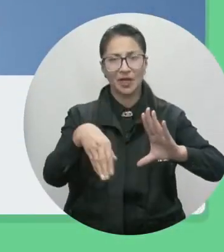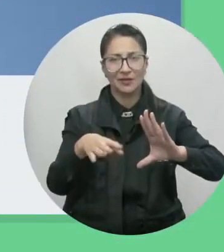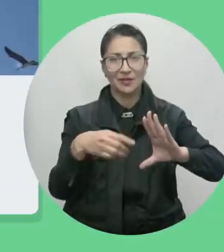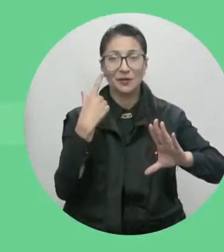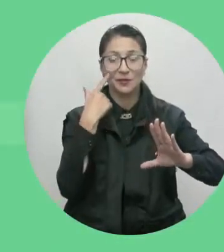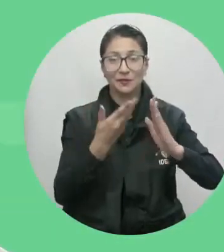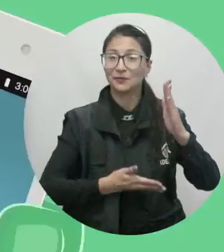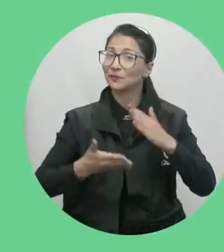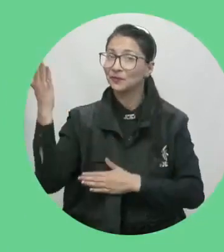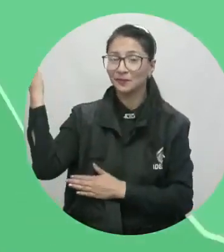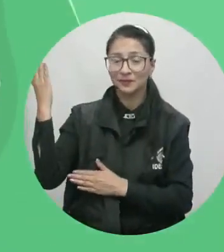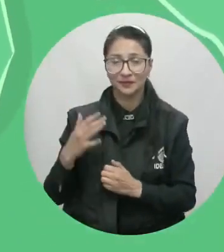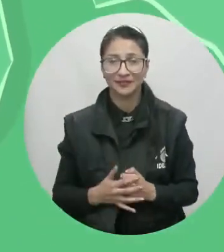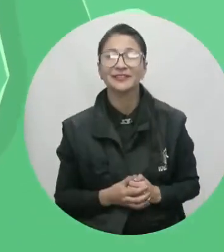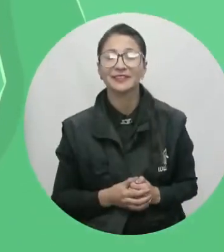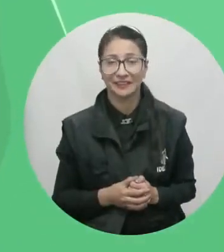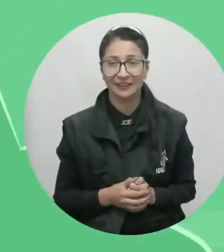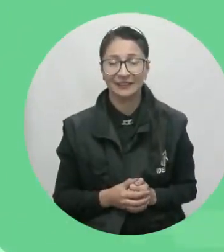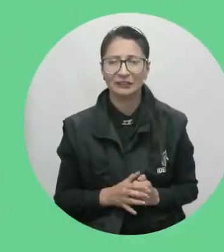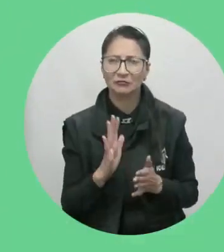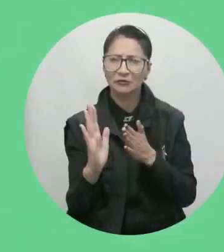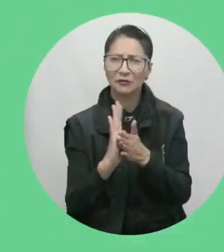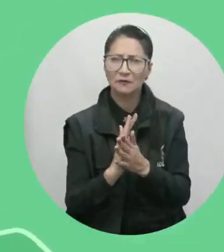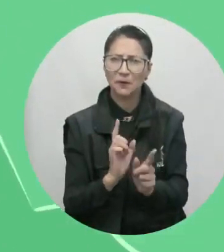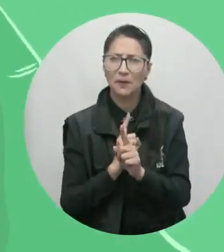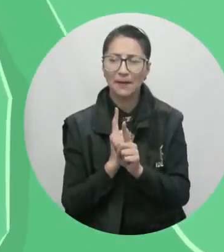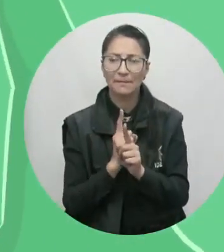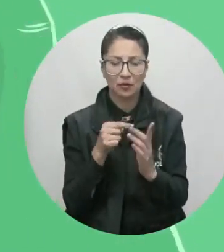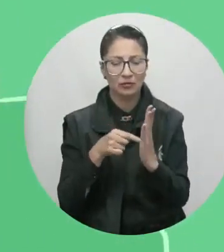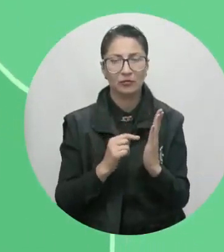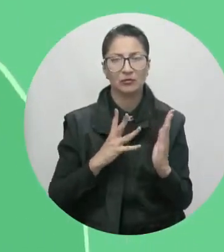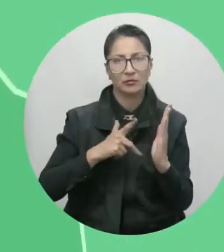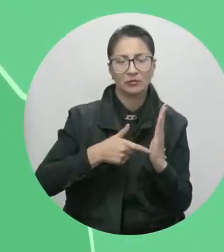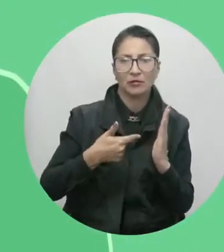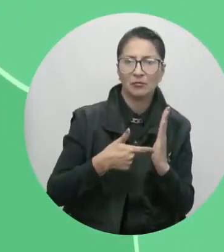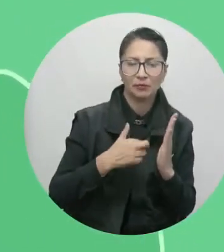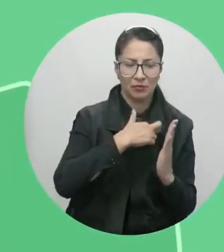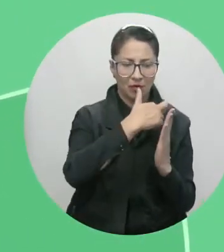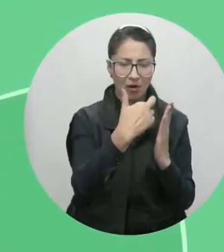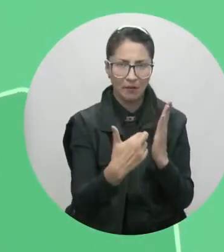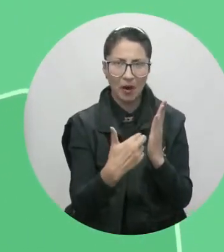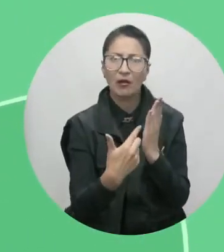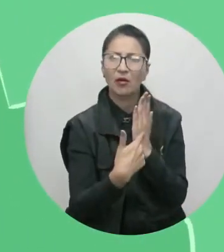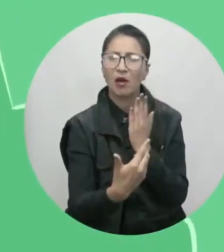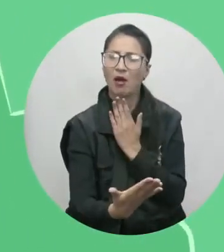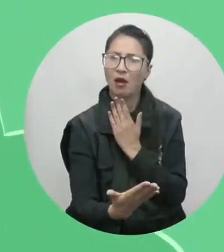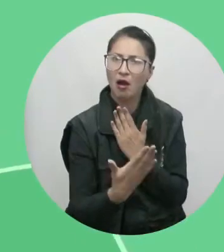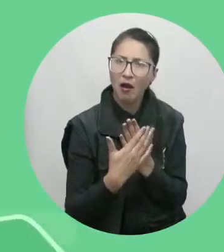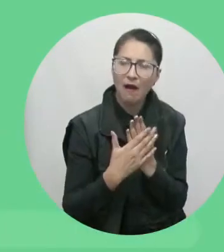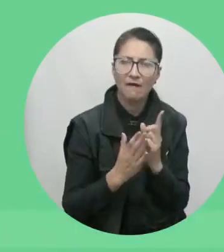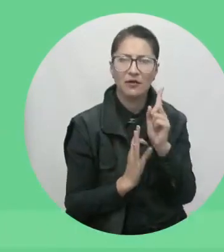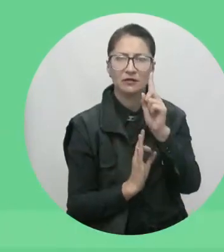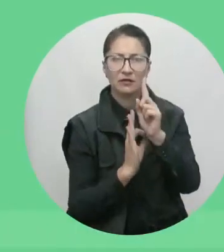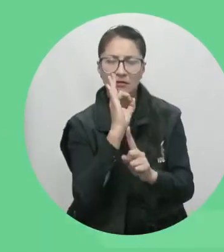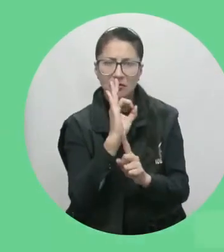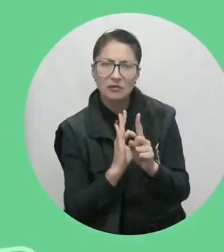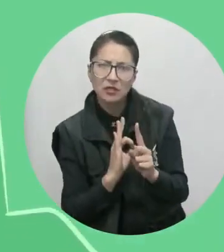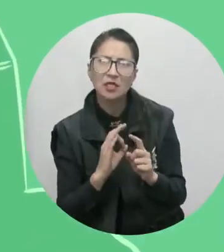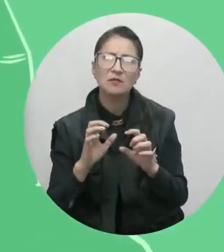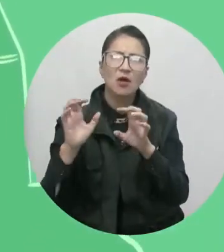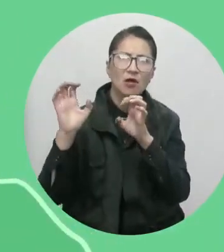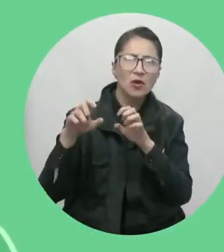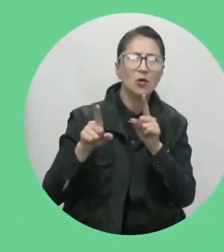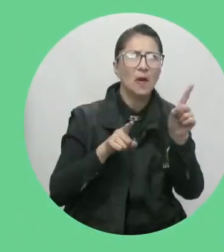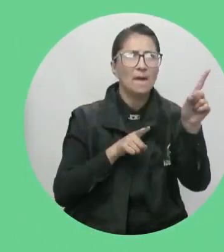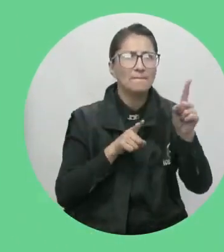.co. Y para estar informado al instante, descarga nuestra aplicación Mi Pronóstico desde Google Play o App Store. Información en